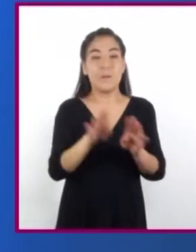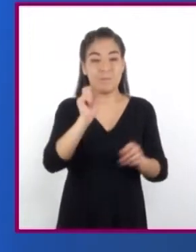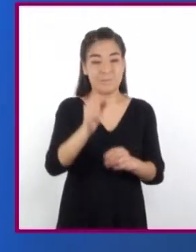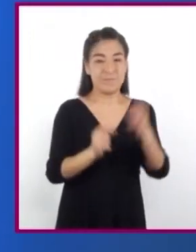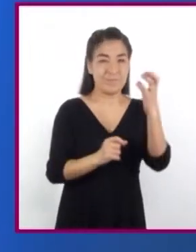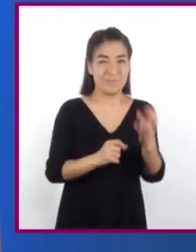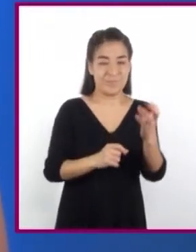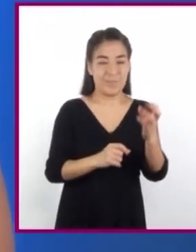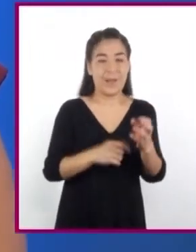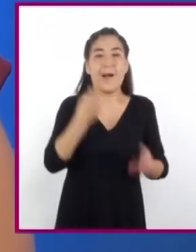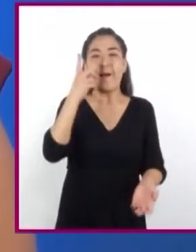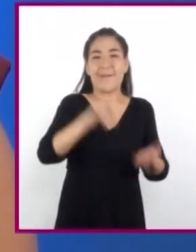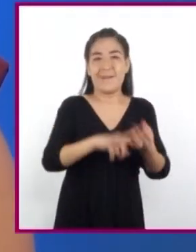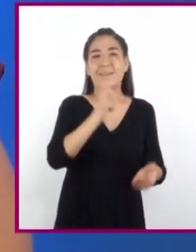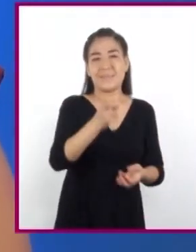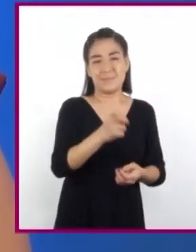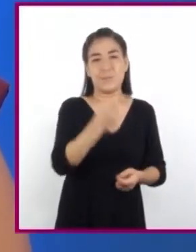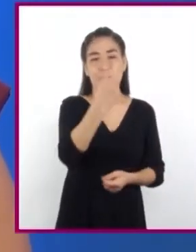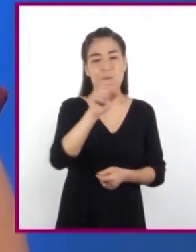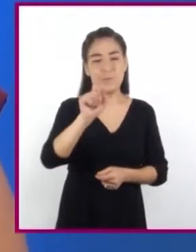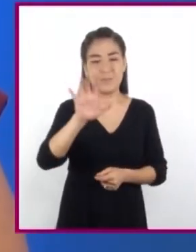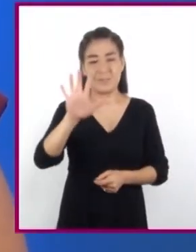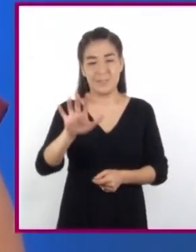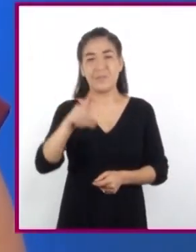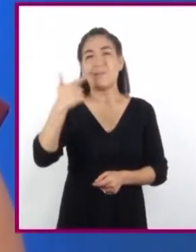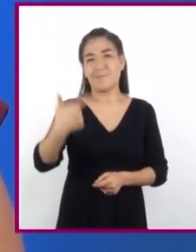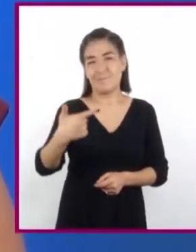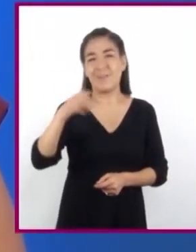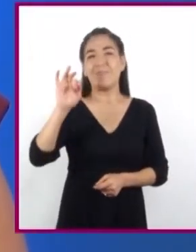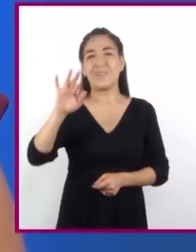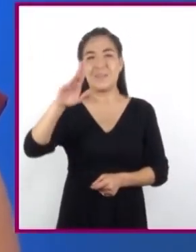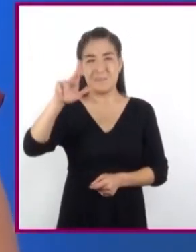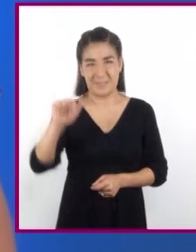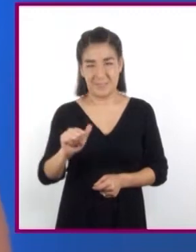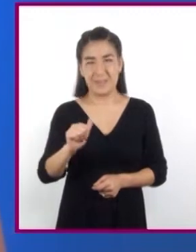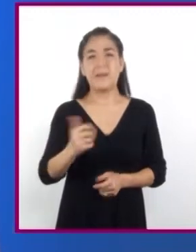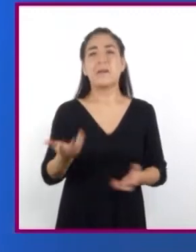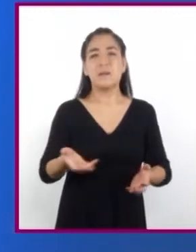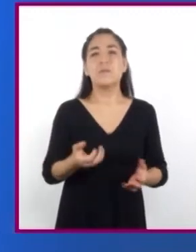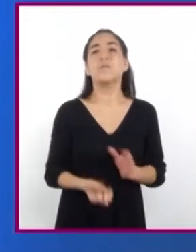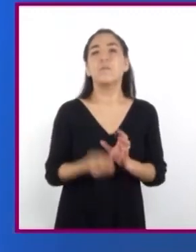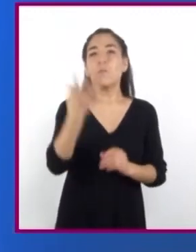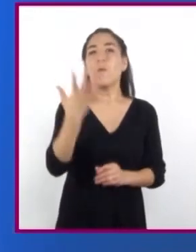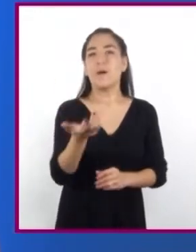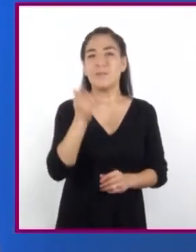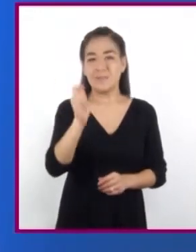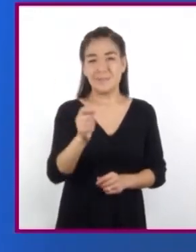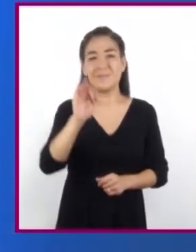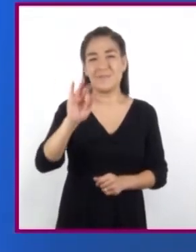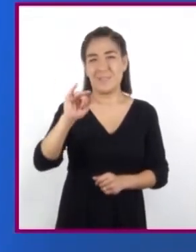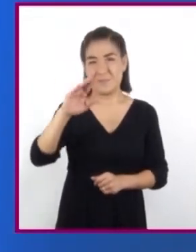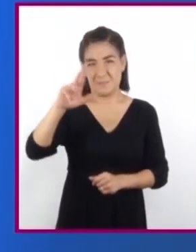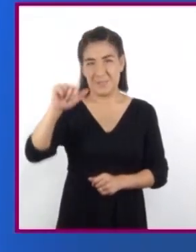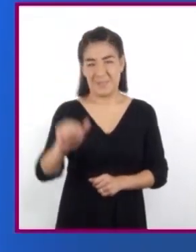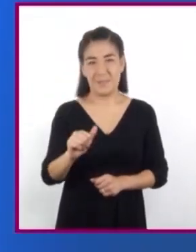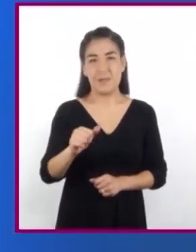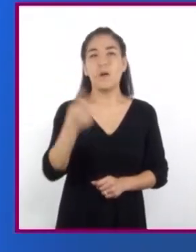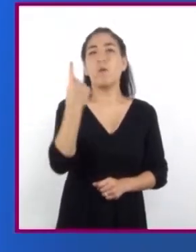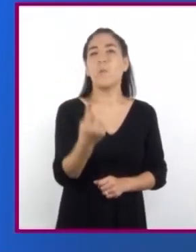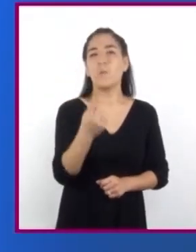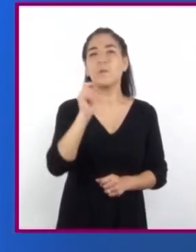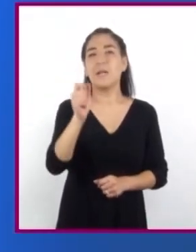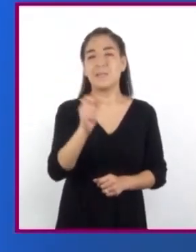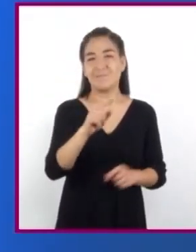ciruela provee 1.5 gramos de fibra. Por lo tanto, ¿cuánto provee de fibra el consumo de una